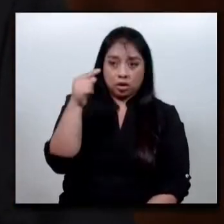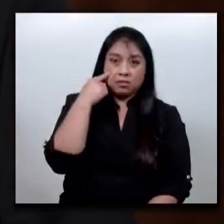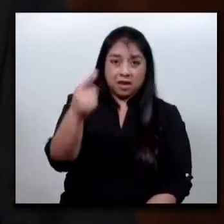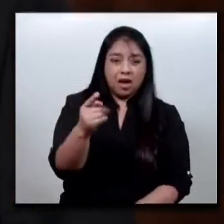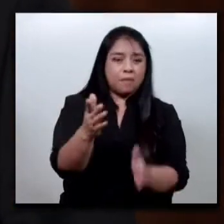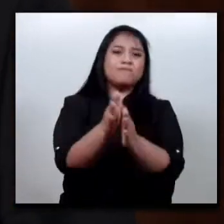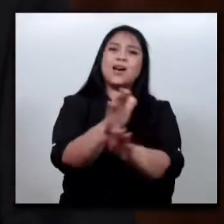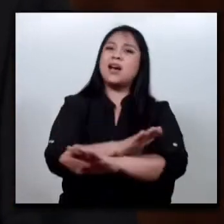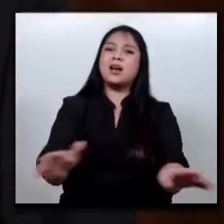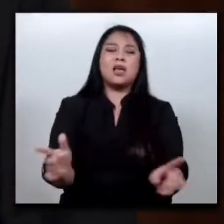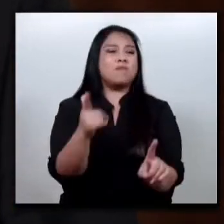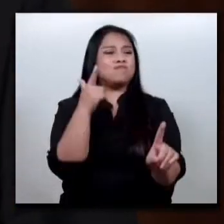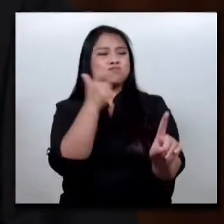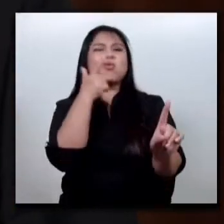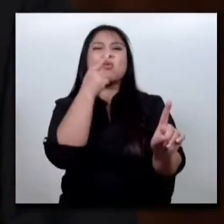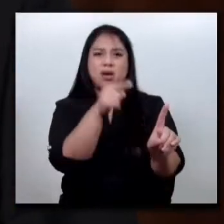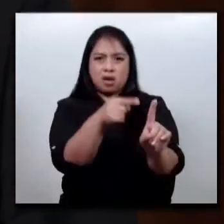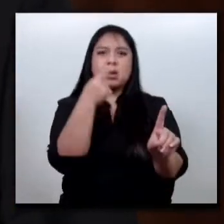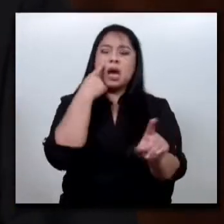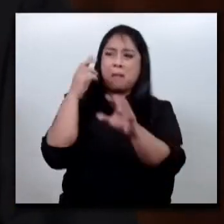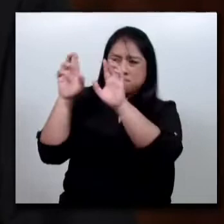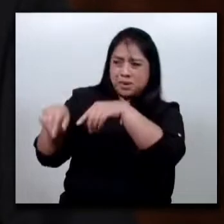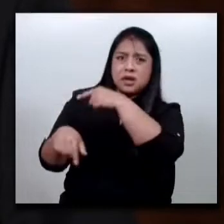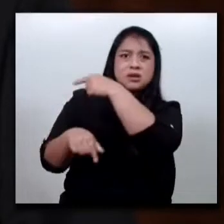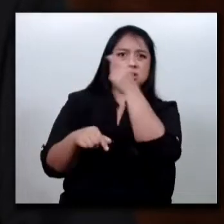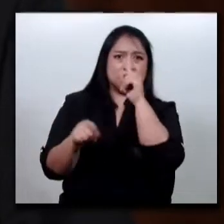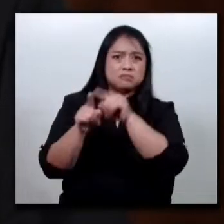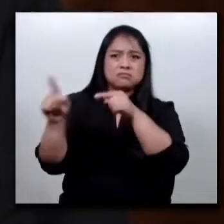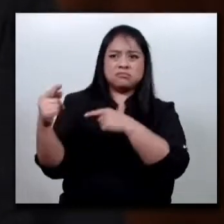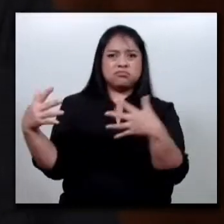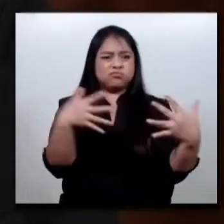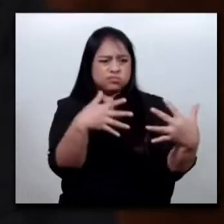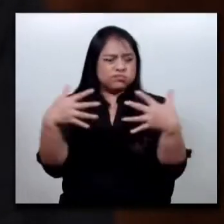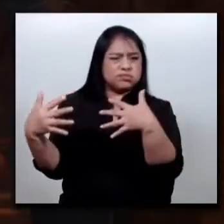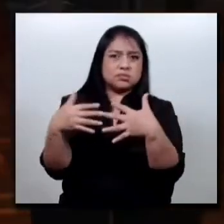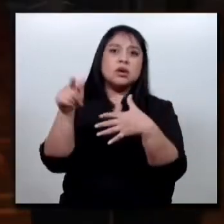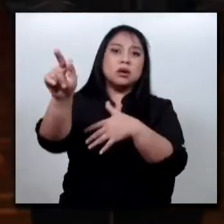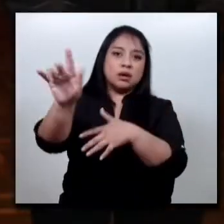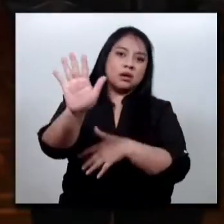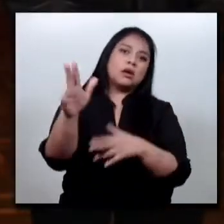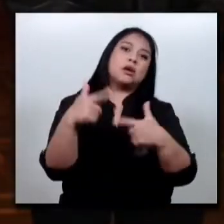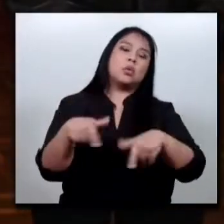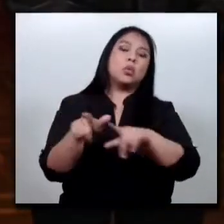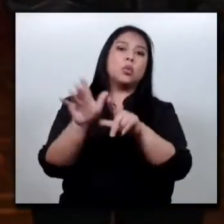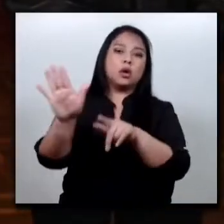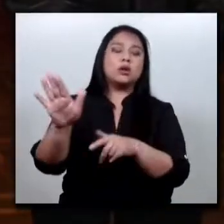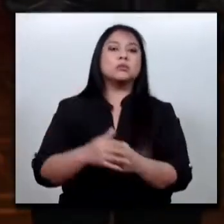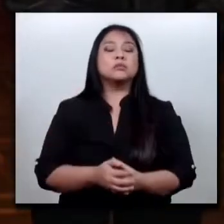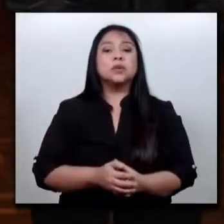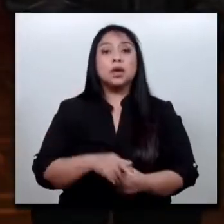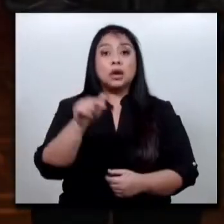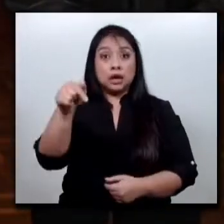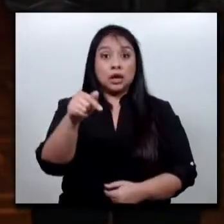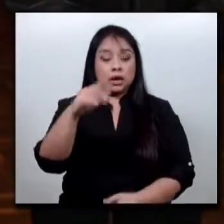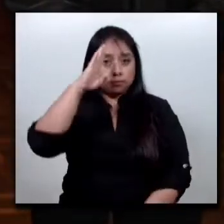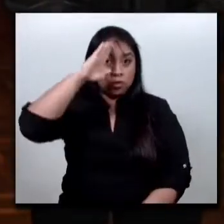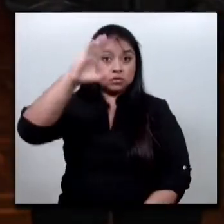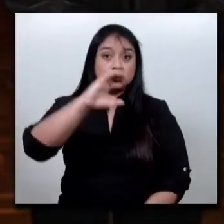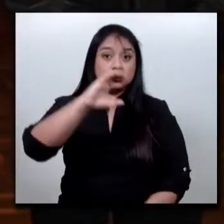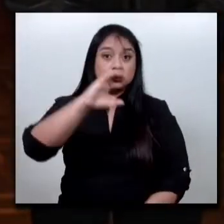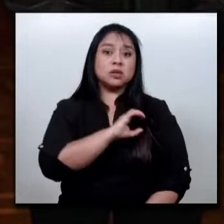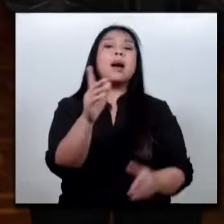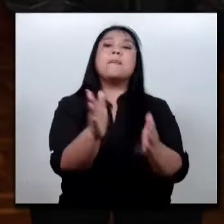fuego utilizadas por personas que generan confrontación en dicho lugar. El inspector Canahuitista murió en el